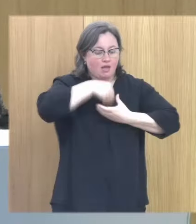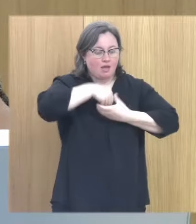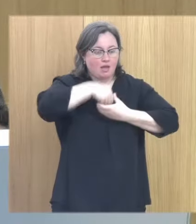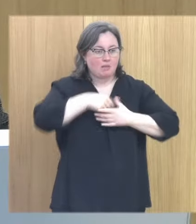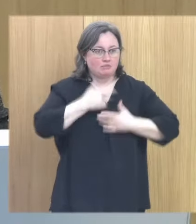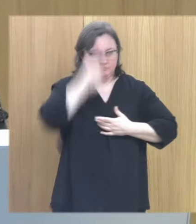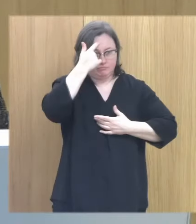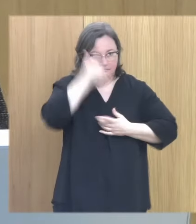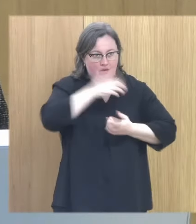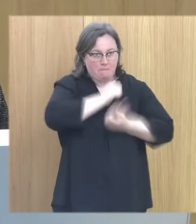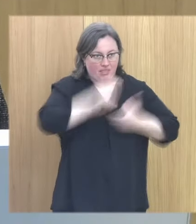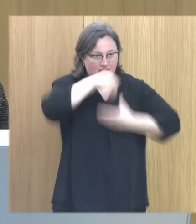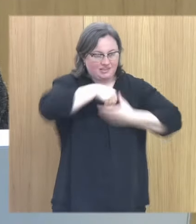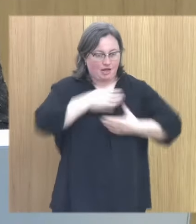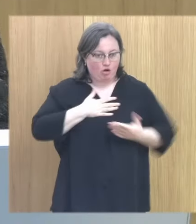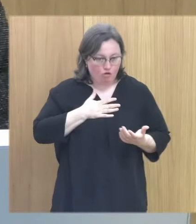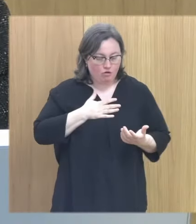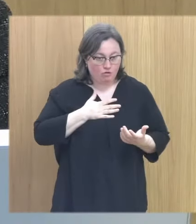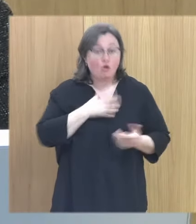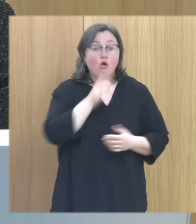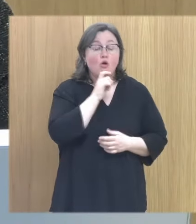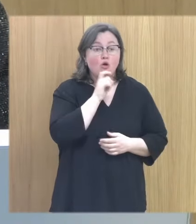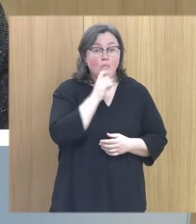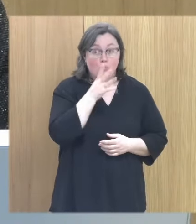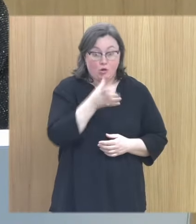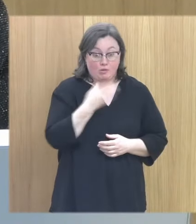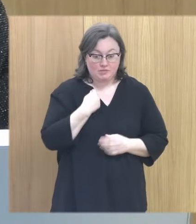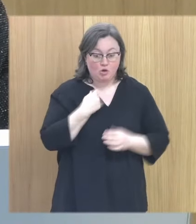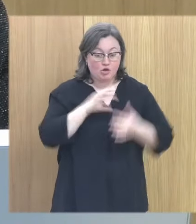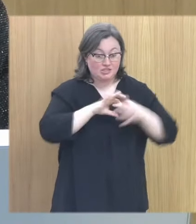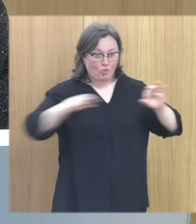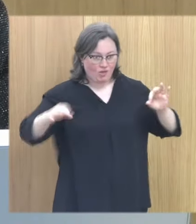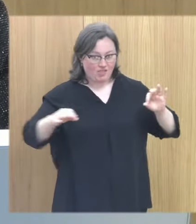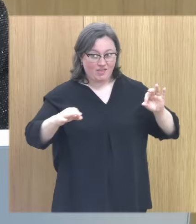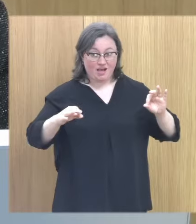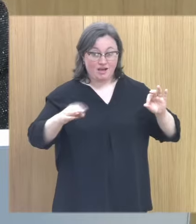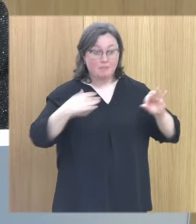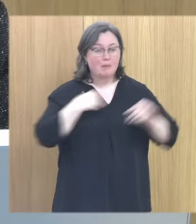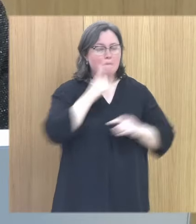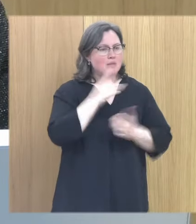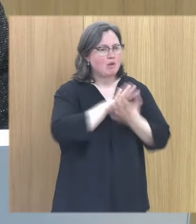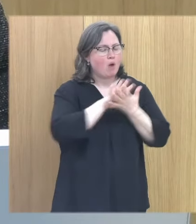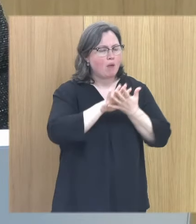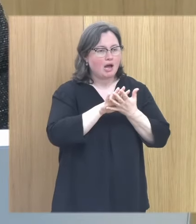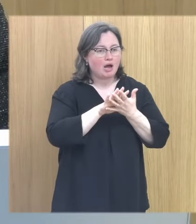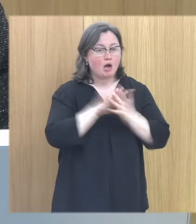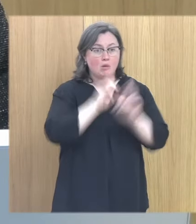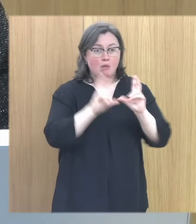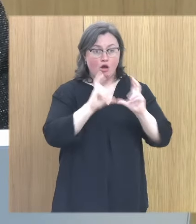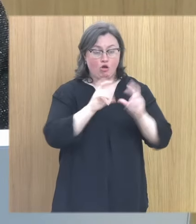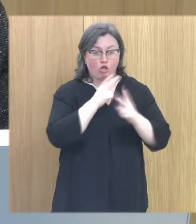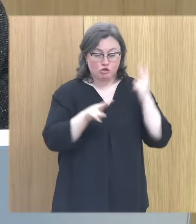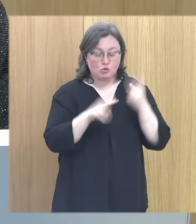paga la factura de internalizar porque esta secuencia que es muy interesante primero con esto tenemos dos problemas muy